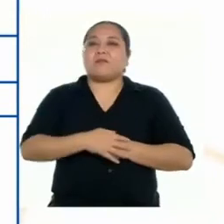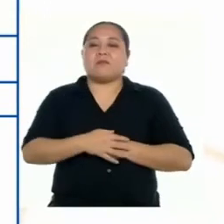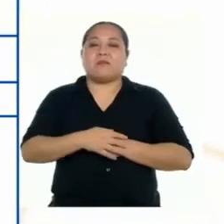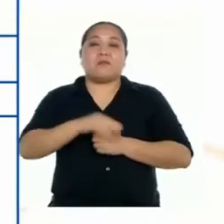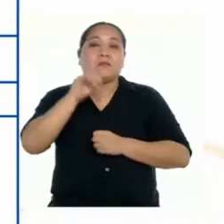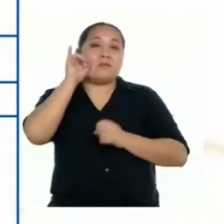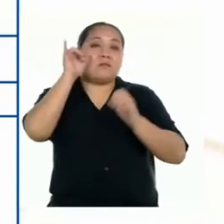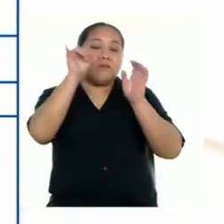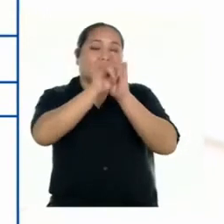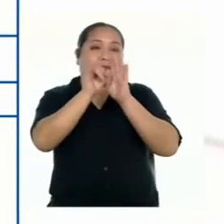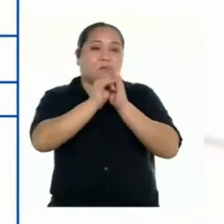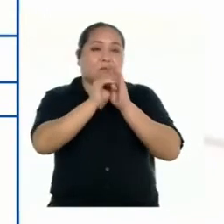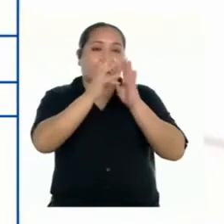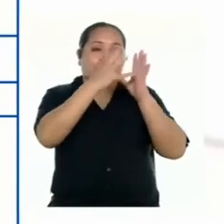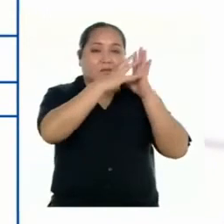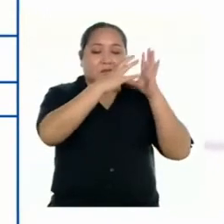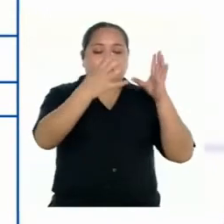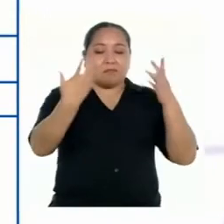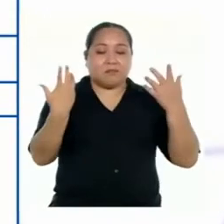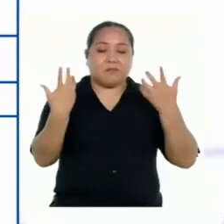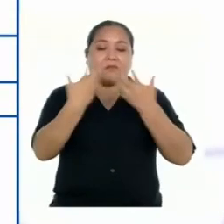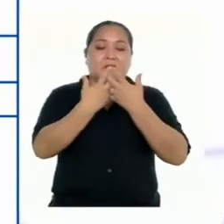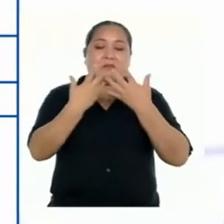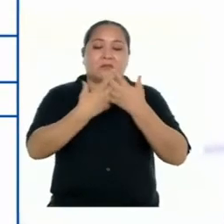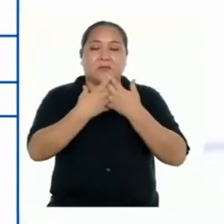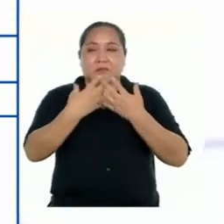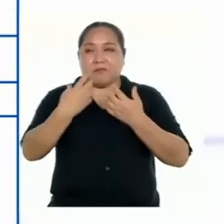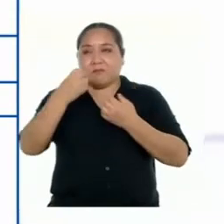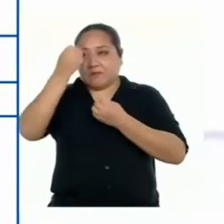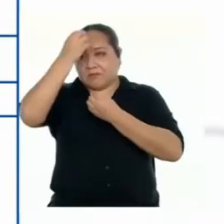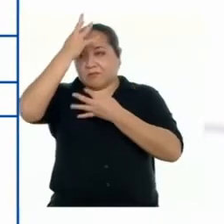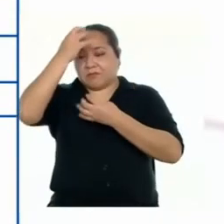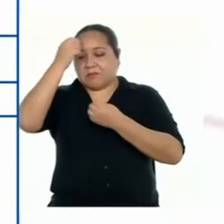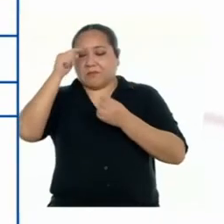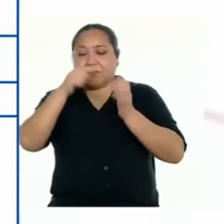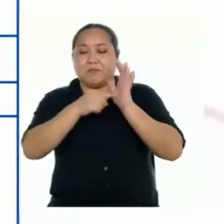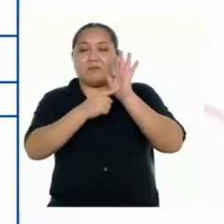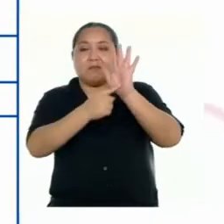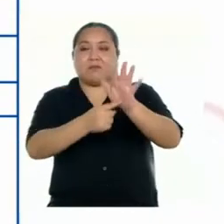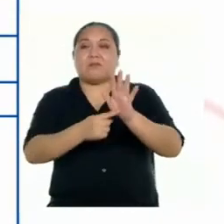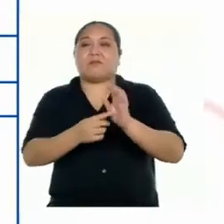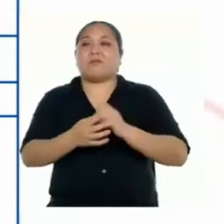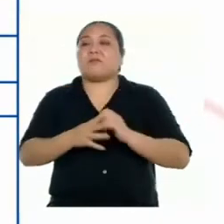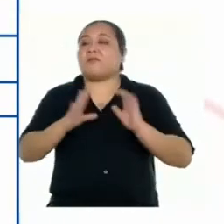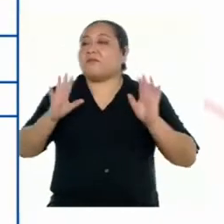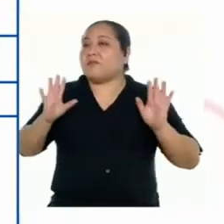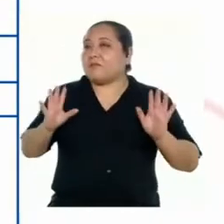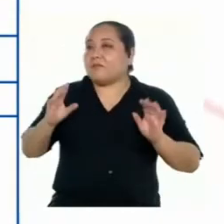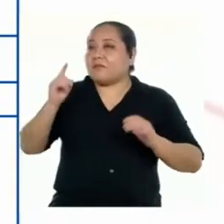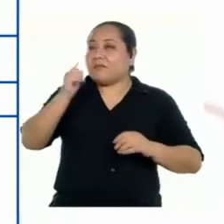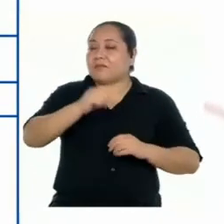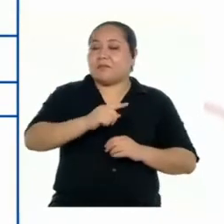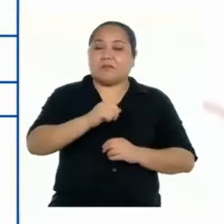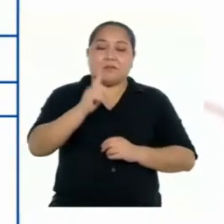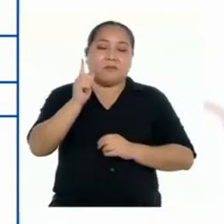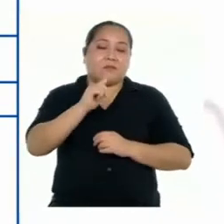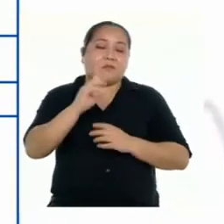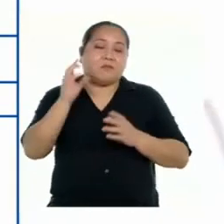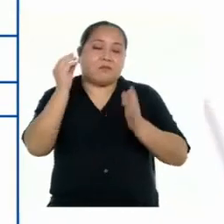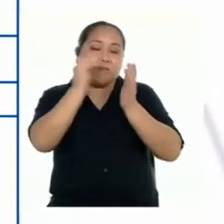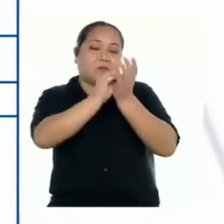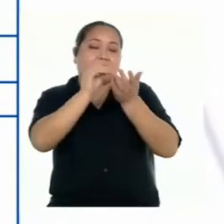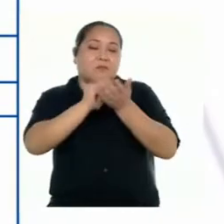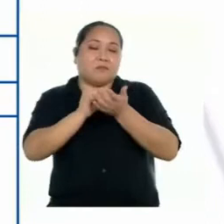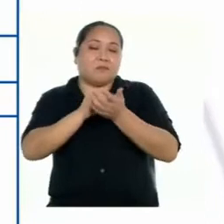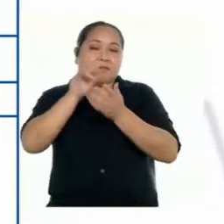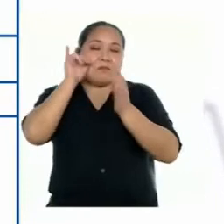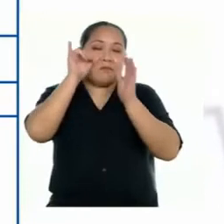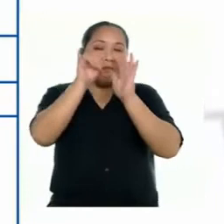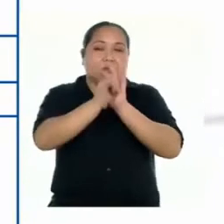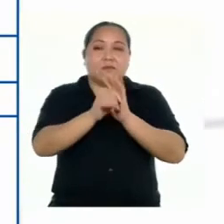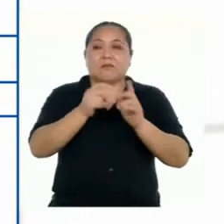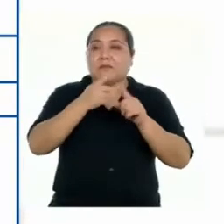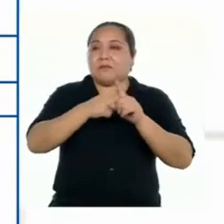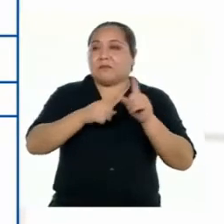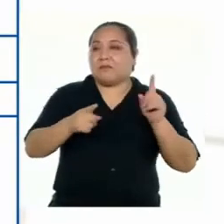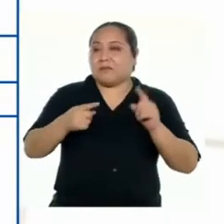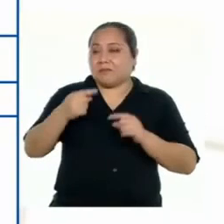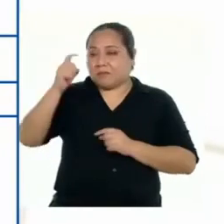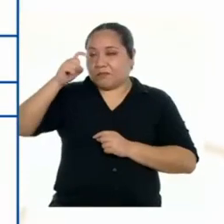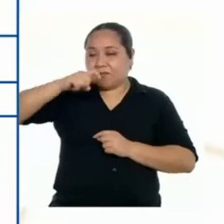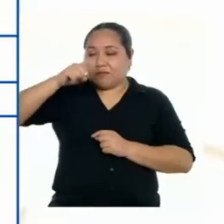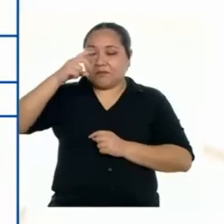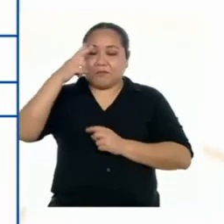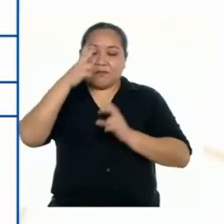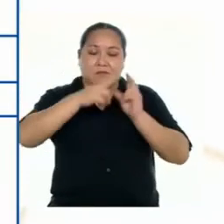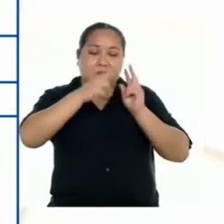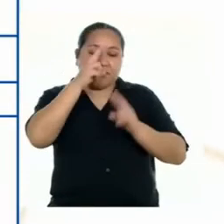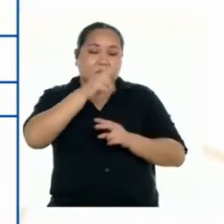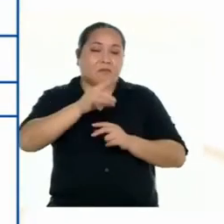¿las imágenes de mi díptico se relacionan con la información que presento? Bueno, aún no has colocado las imágenes, pero debes tener